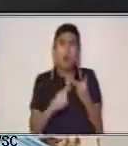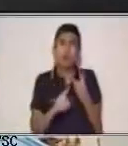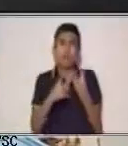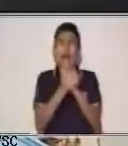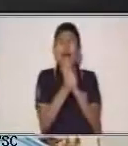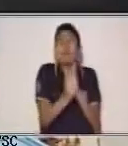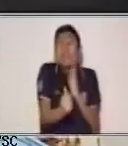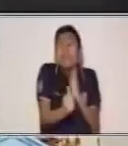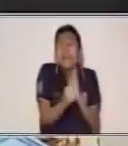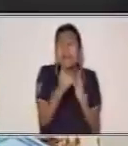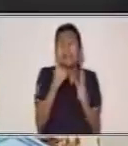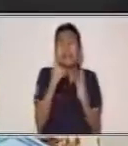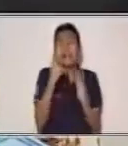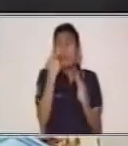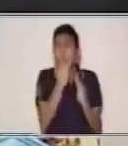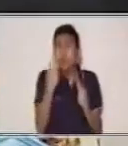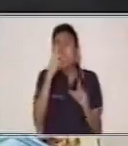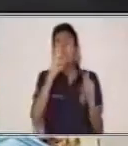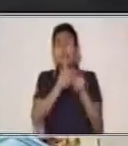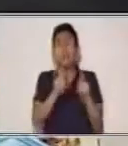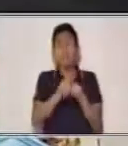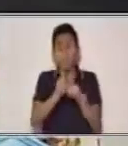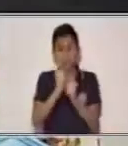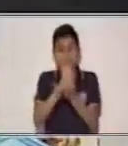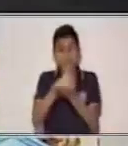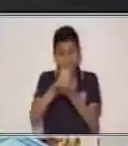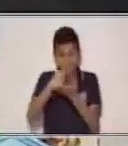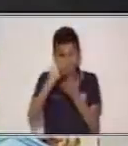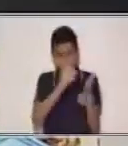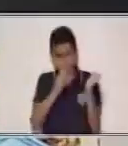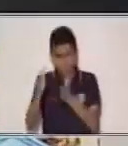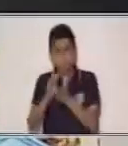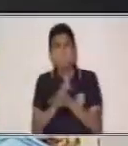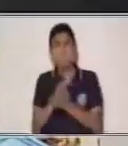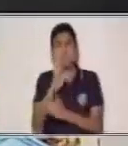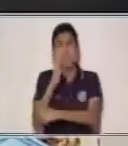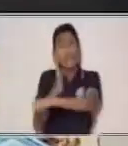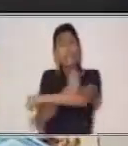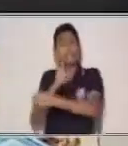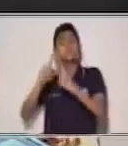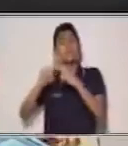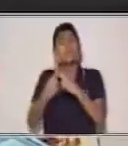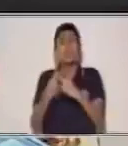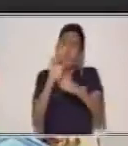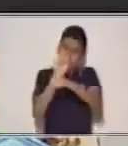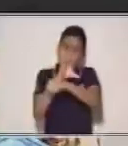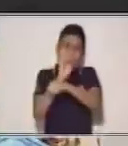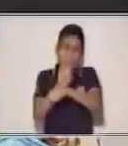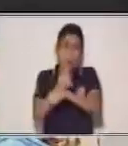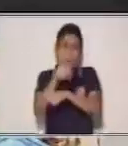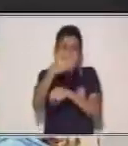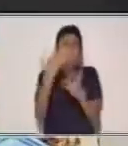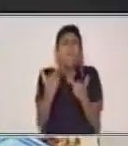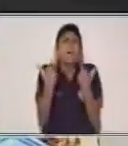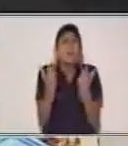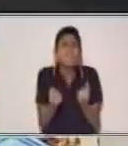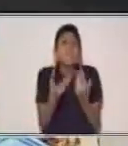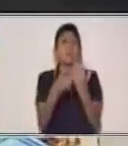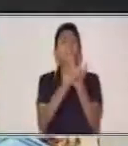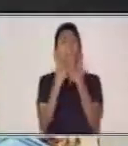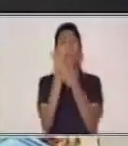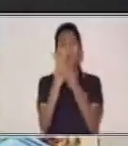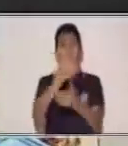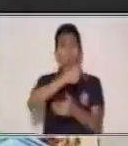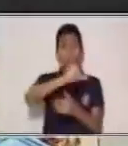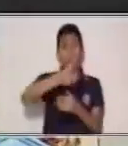habilidad lingüística y la escritura. Antes de empezar, te recomiendo que laves tus manos constantemente con agua y jabón